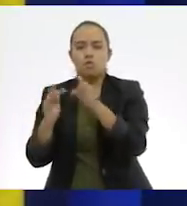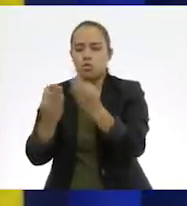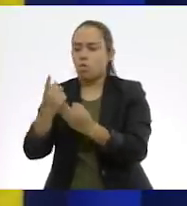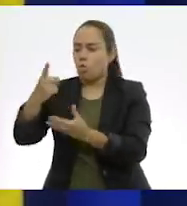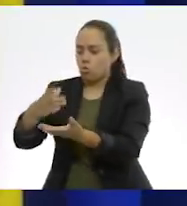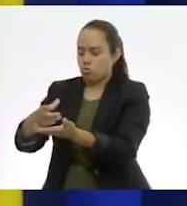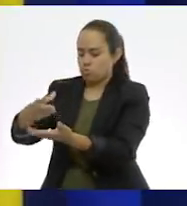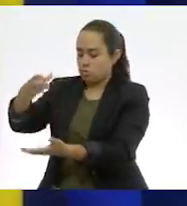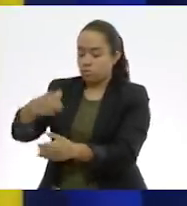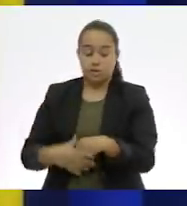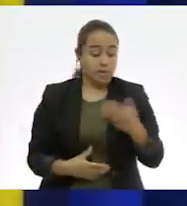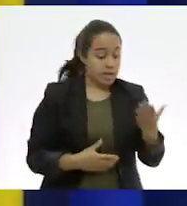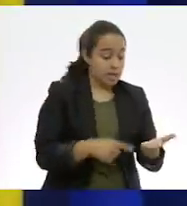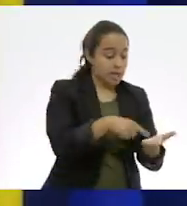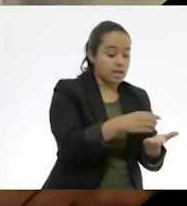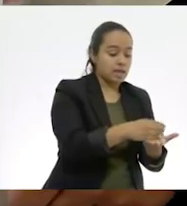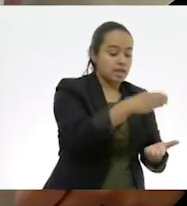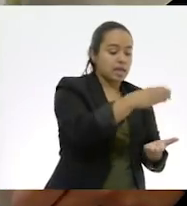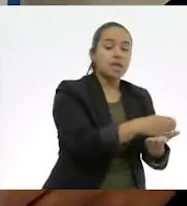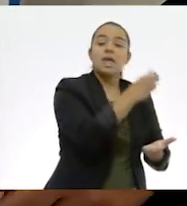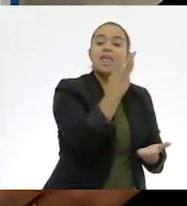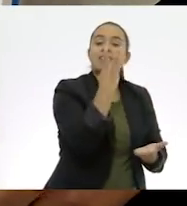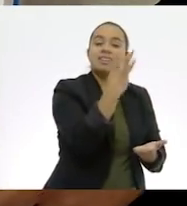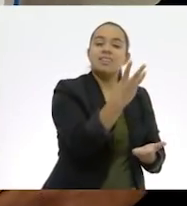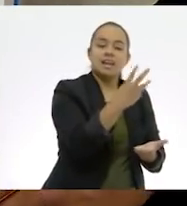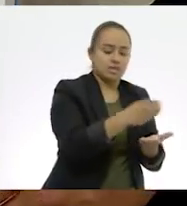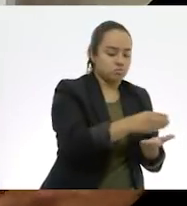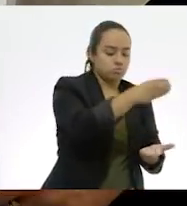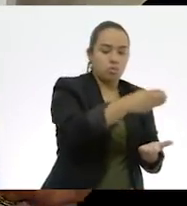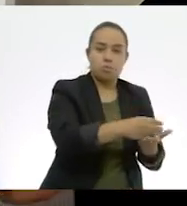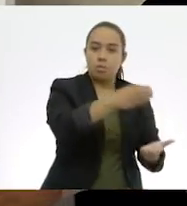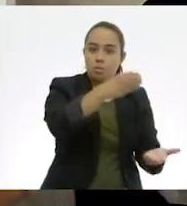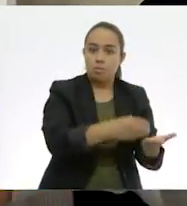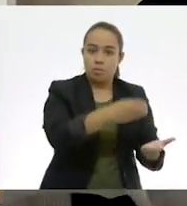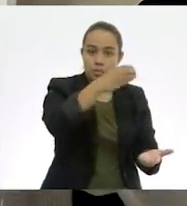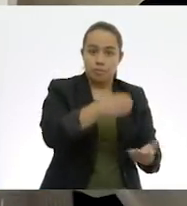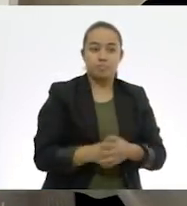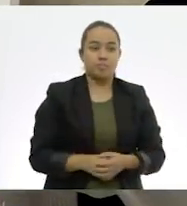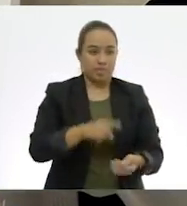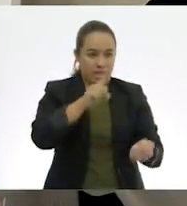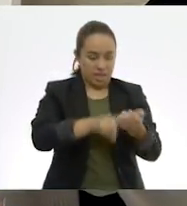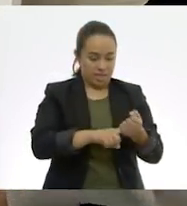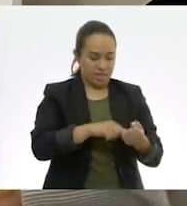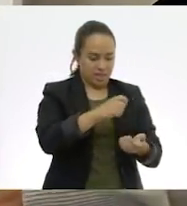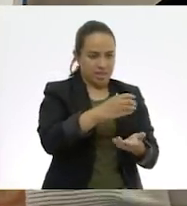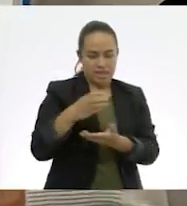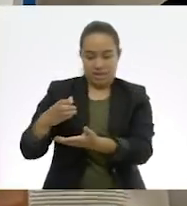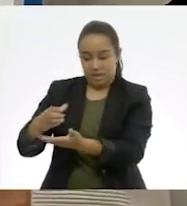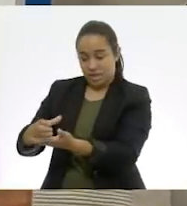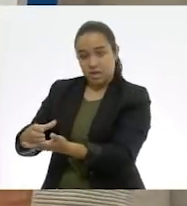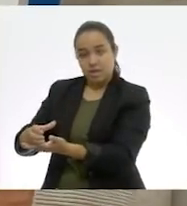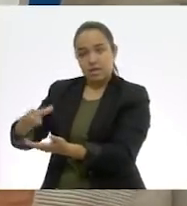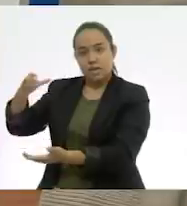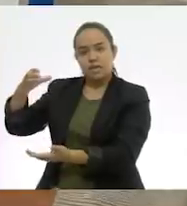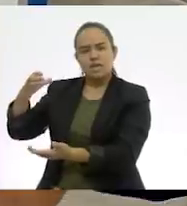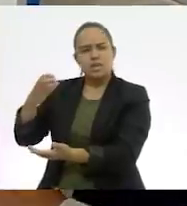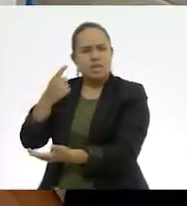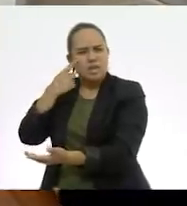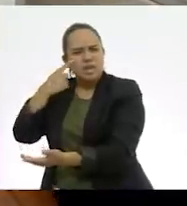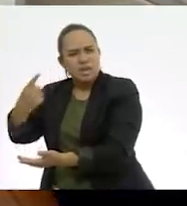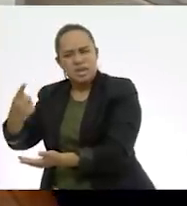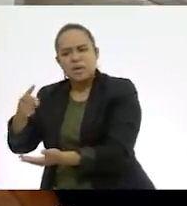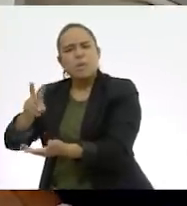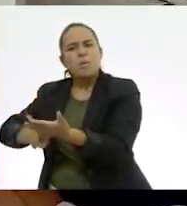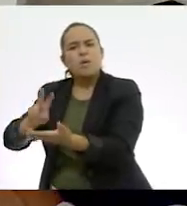cilindro, y del otro lado tiene tres. Dentro del primer cilindro, de este lado, vamos a ver que el